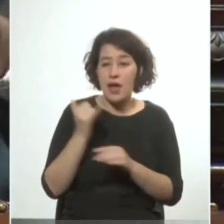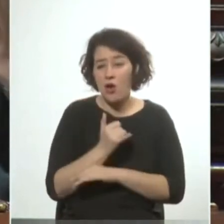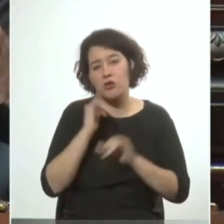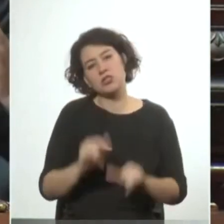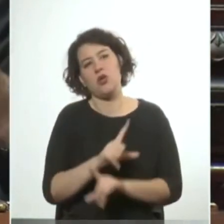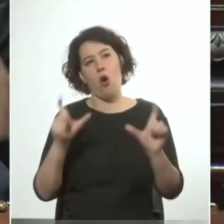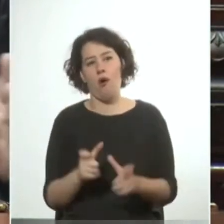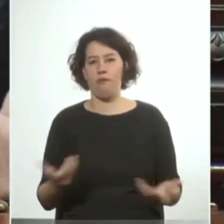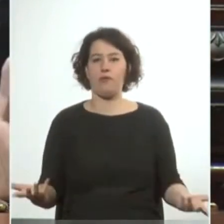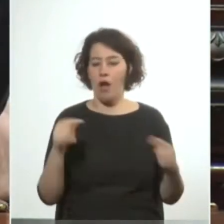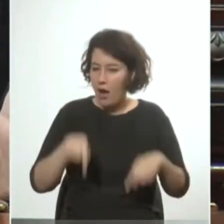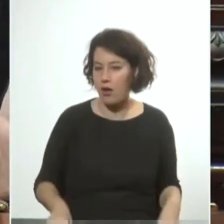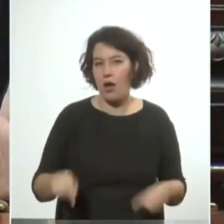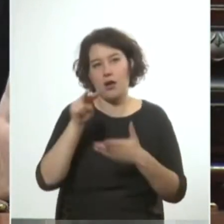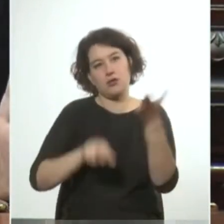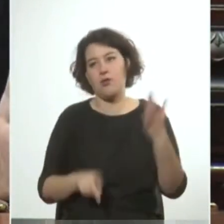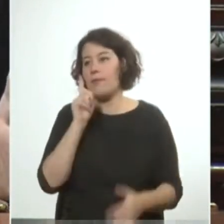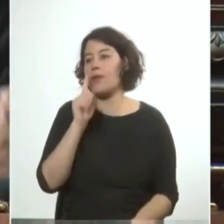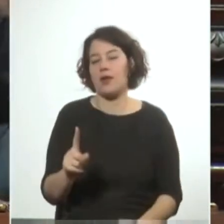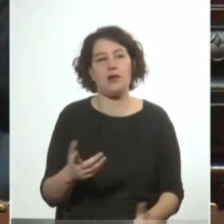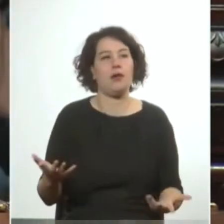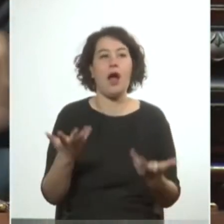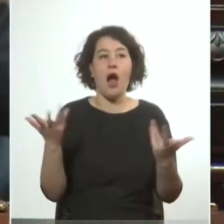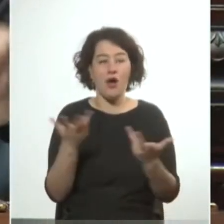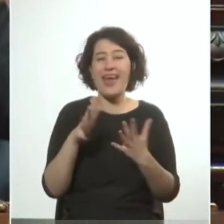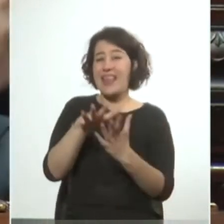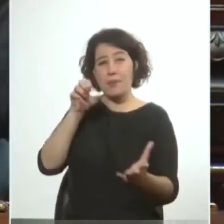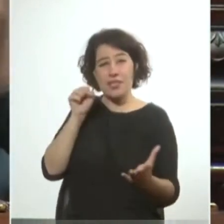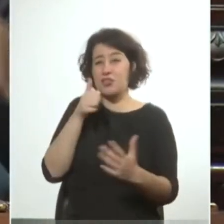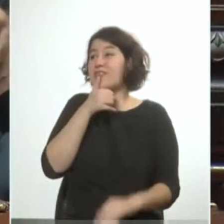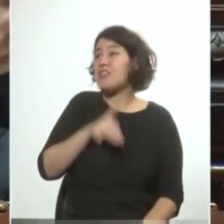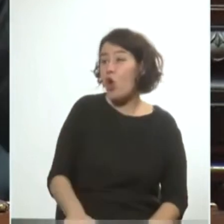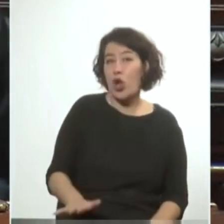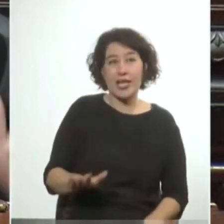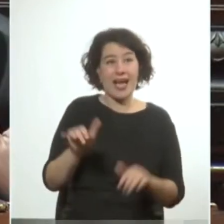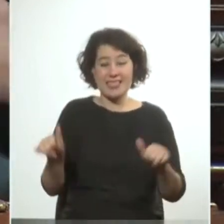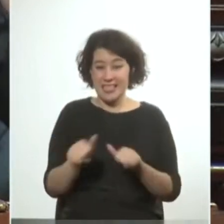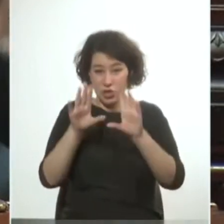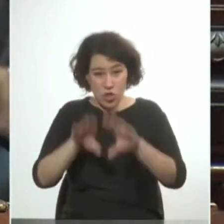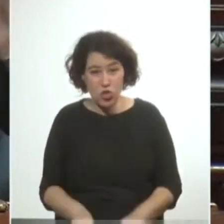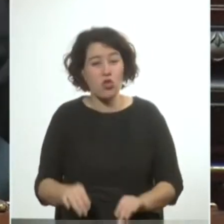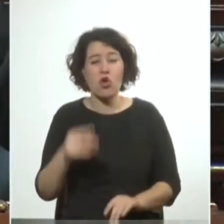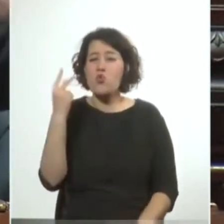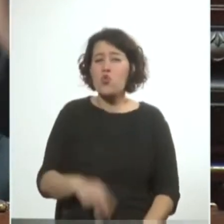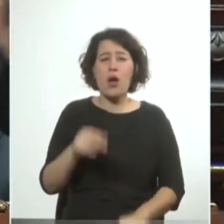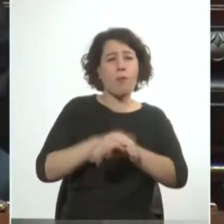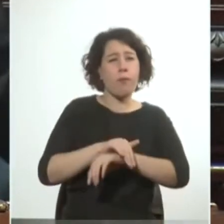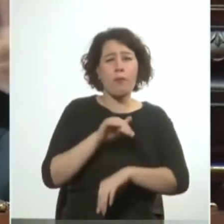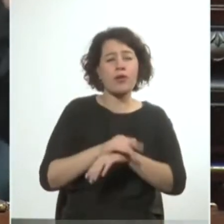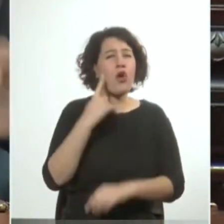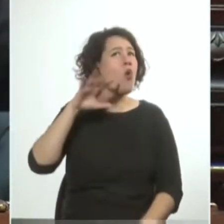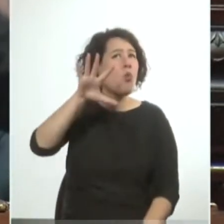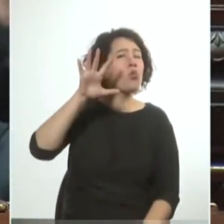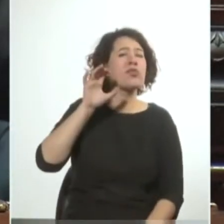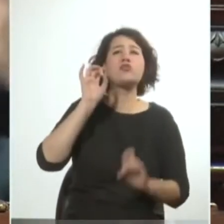es que a ver se han leído acá ahora la interpretación histórica que se hace de todo esto en ningún momento he escuchado